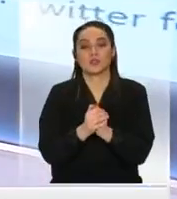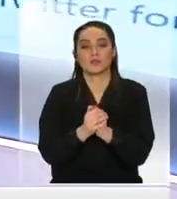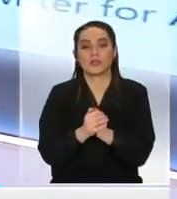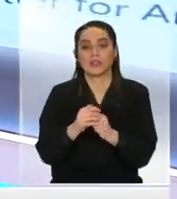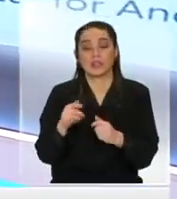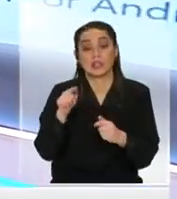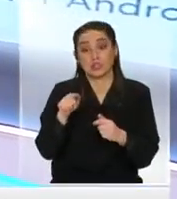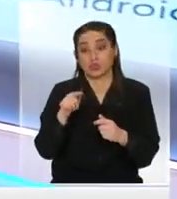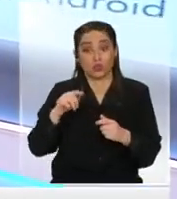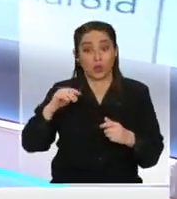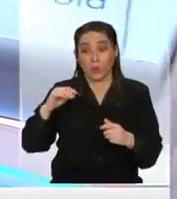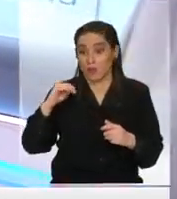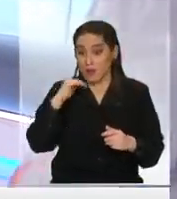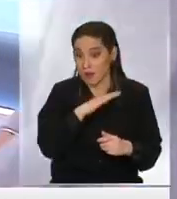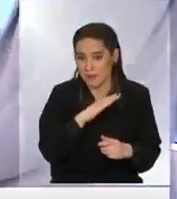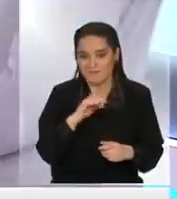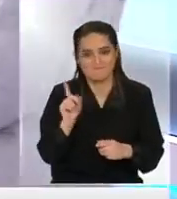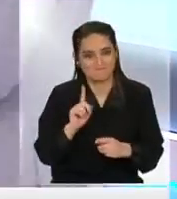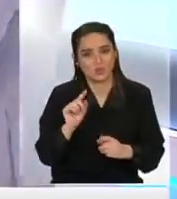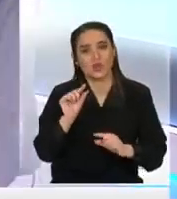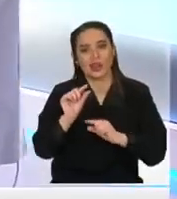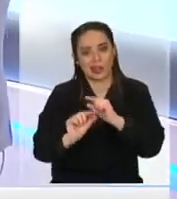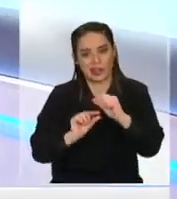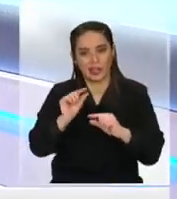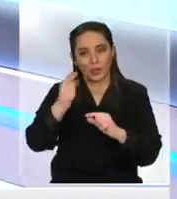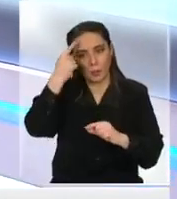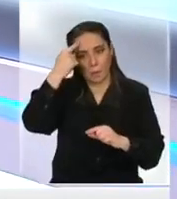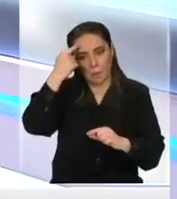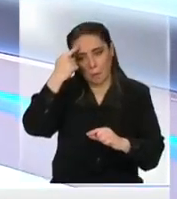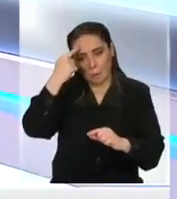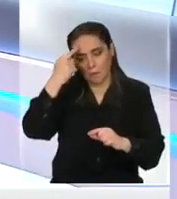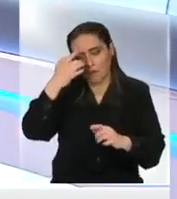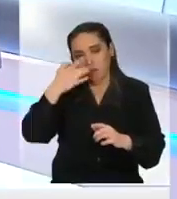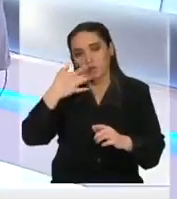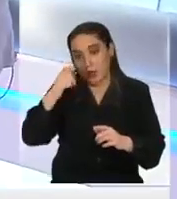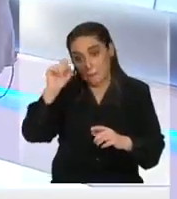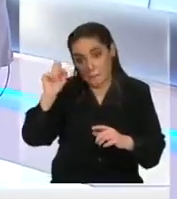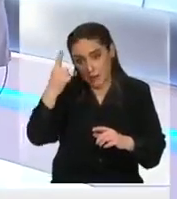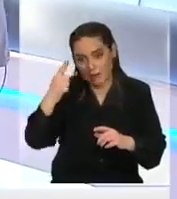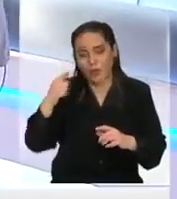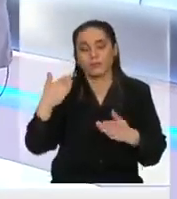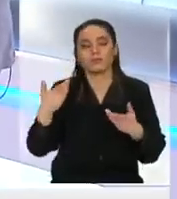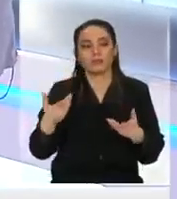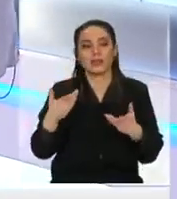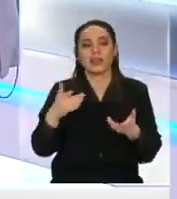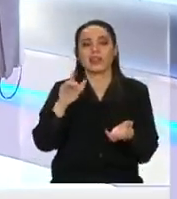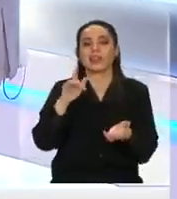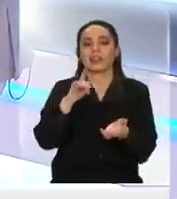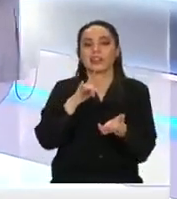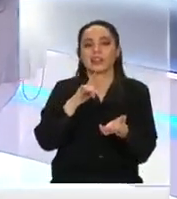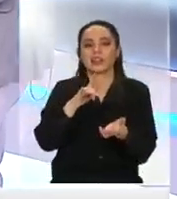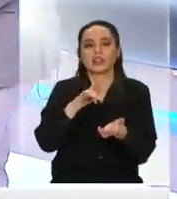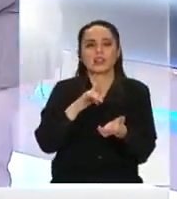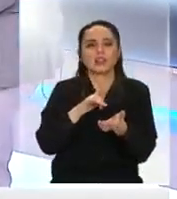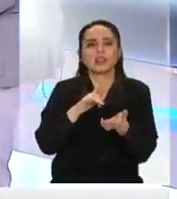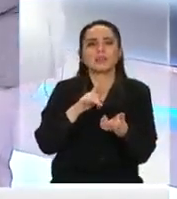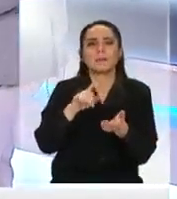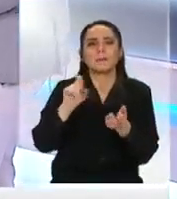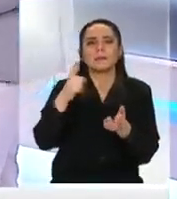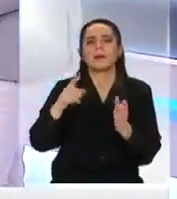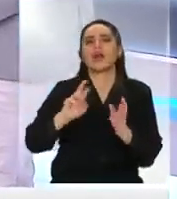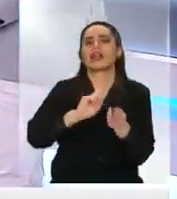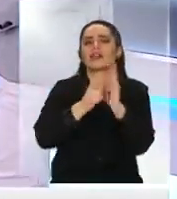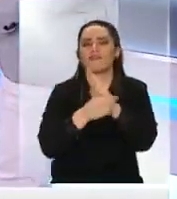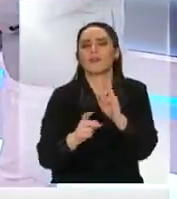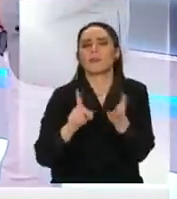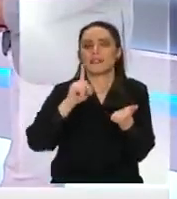hacer todo de un minuto porque hay que primero aprobar esta reforma tributaria que le va a entregar más recursos al Estado precisamente para poder